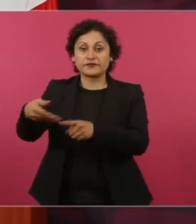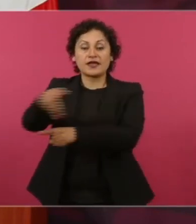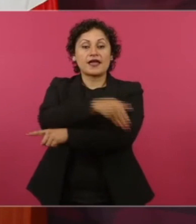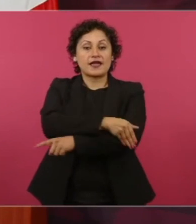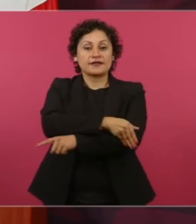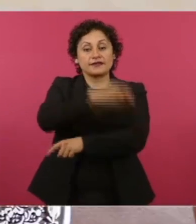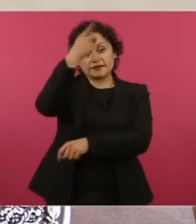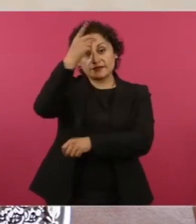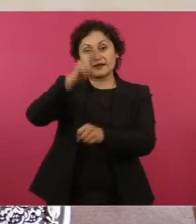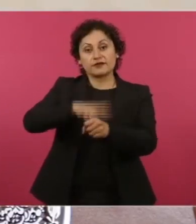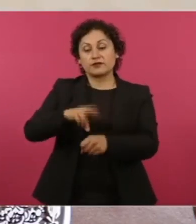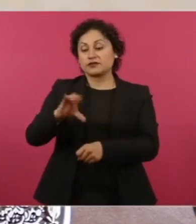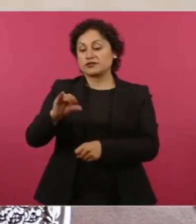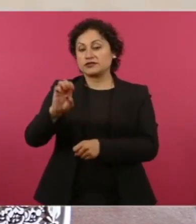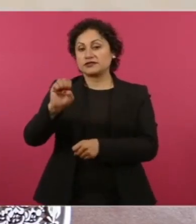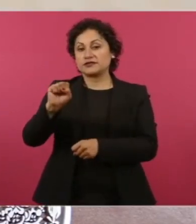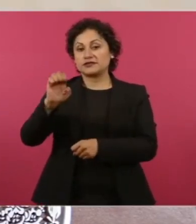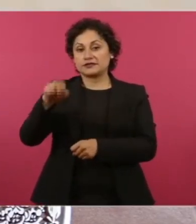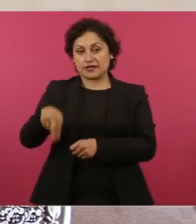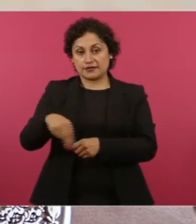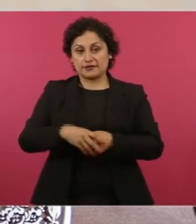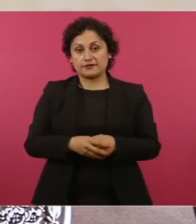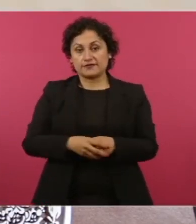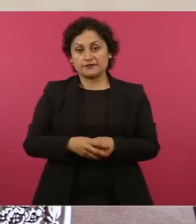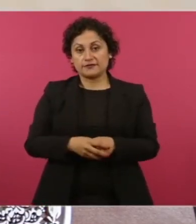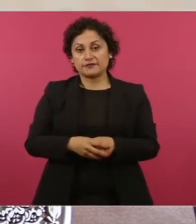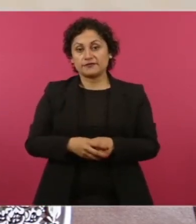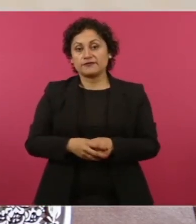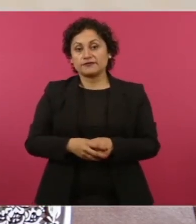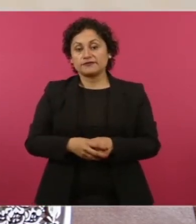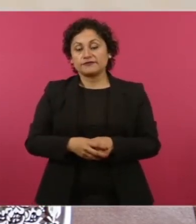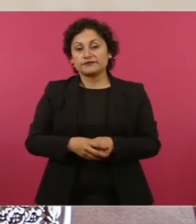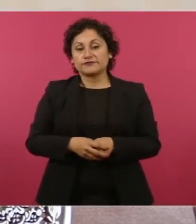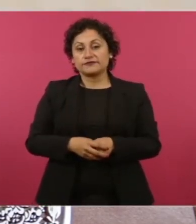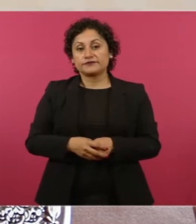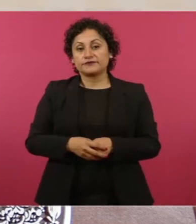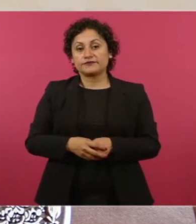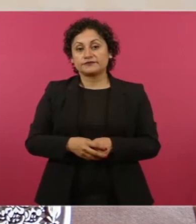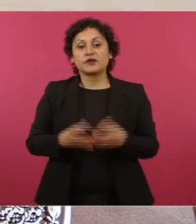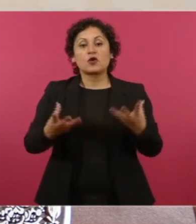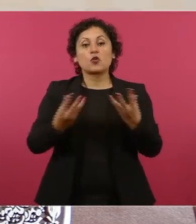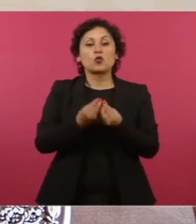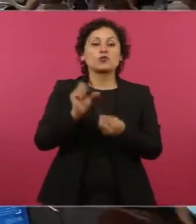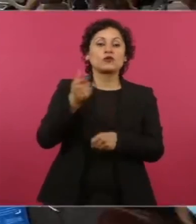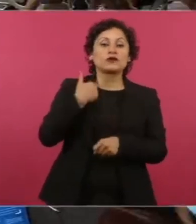con Calderón,